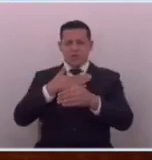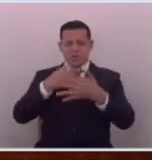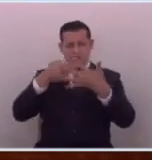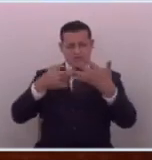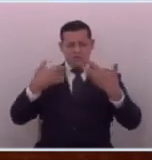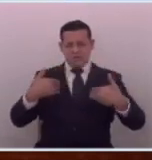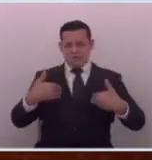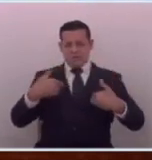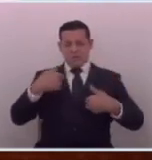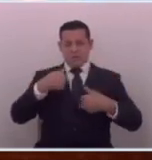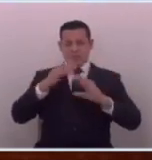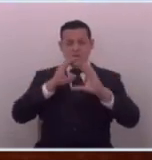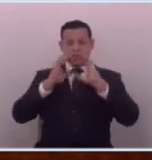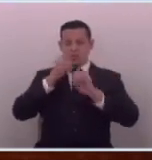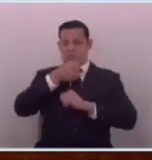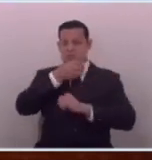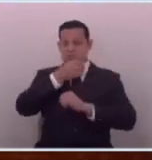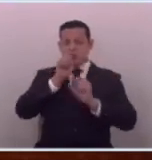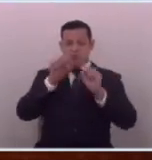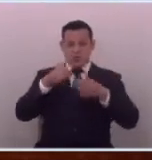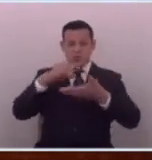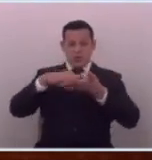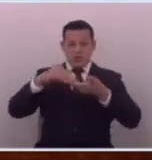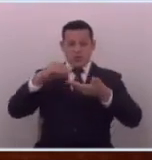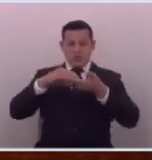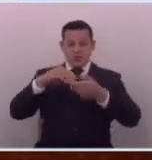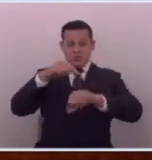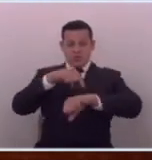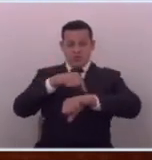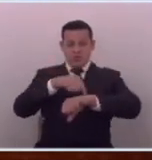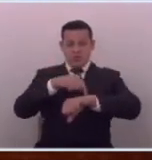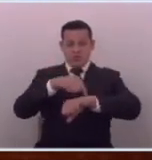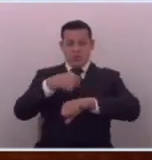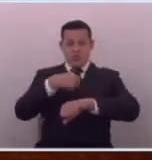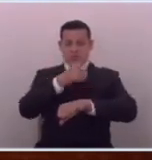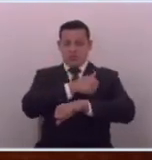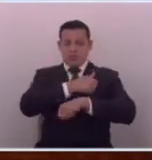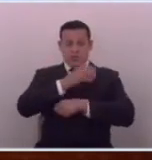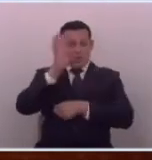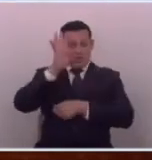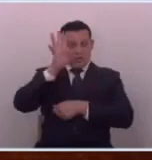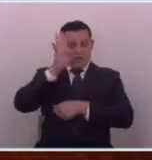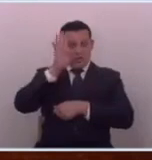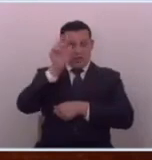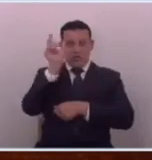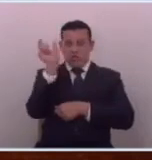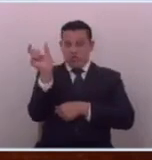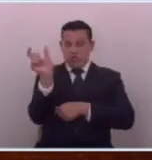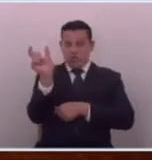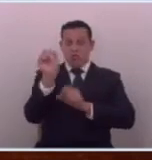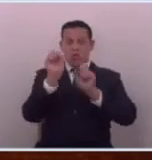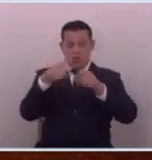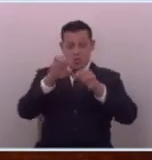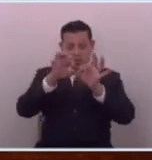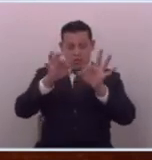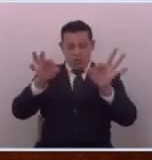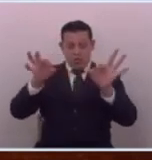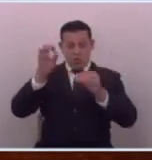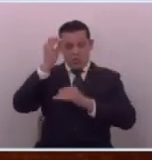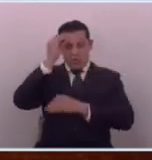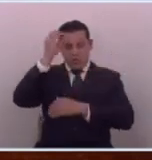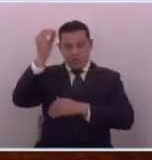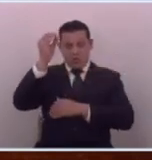lo que yo como periodista por lo menos les puedo contar en un momento tuve que inventarme hasta seudónimos para poder escribir una opinión